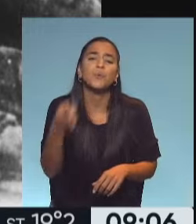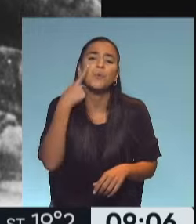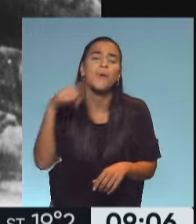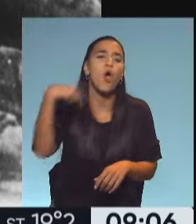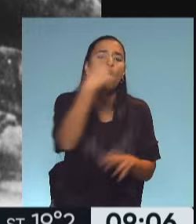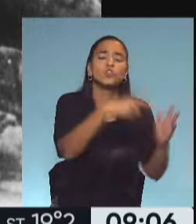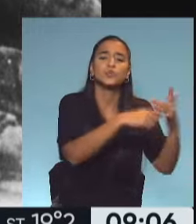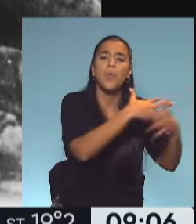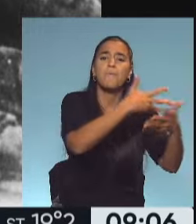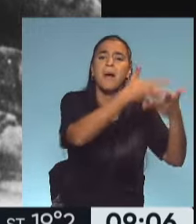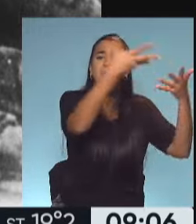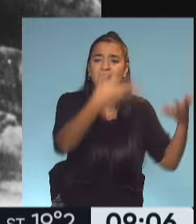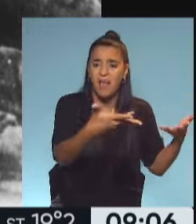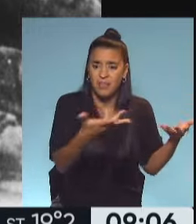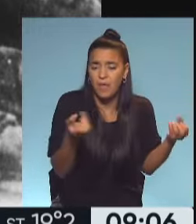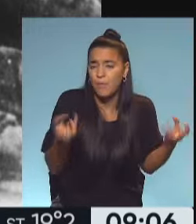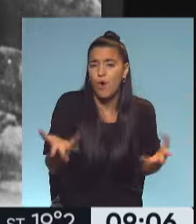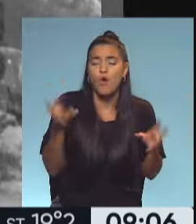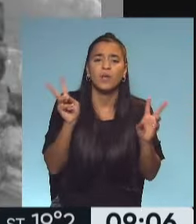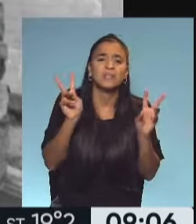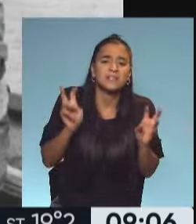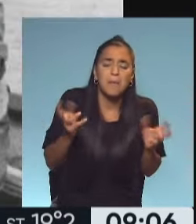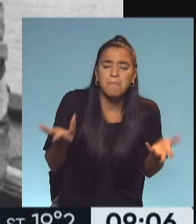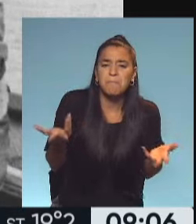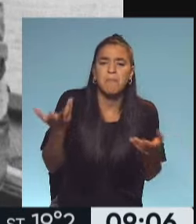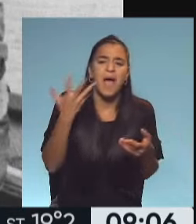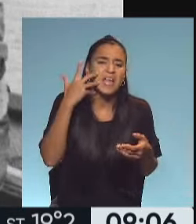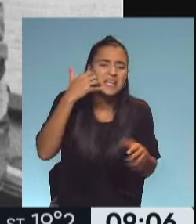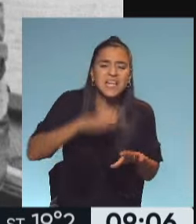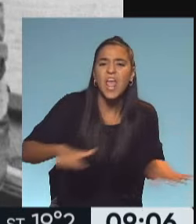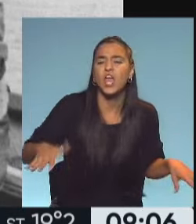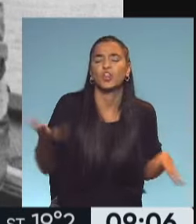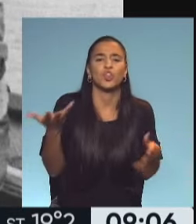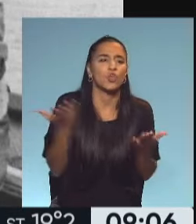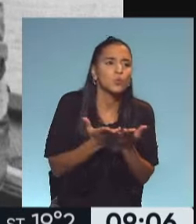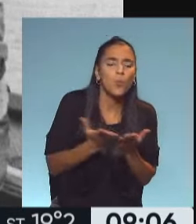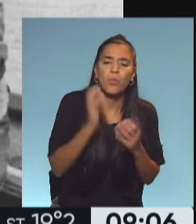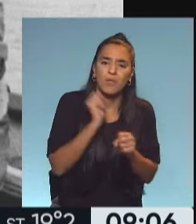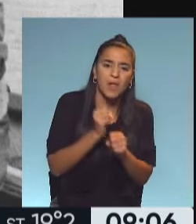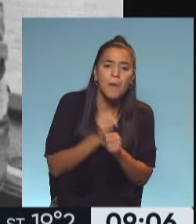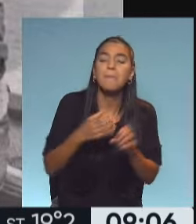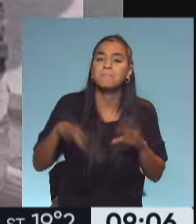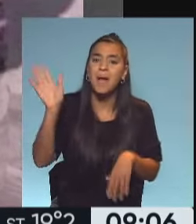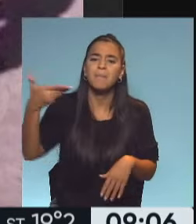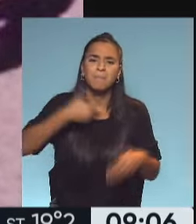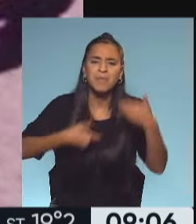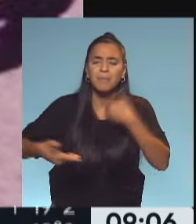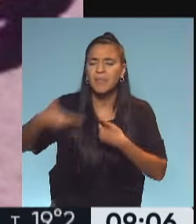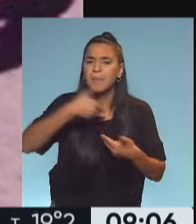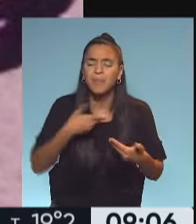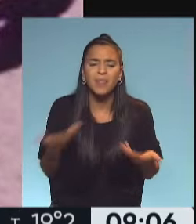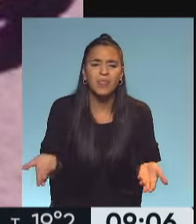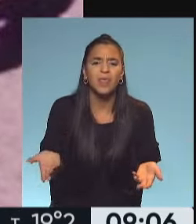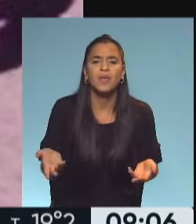otras ciudades más grandes, obviamente, porque sus nietos estudian, trabajan. Y más de uno me manifestó,